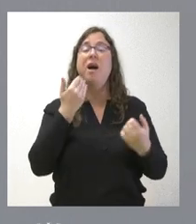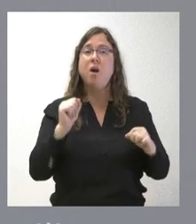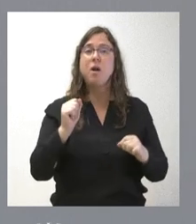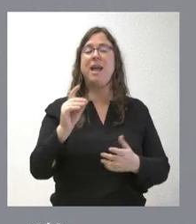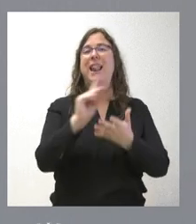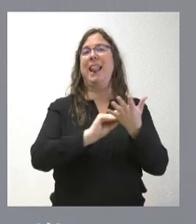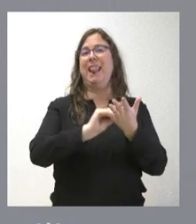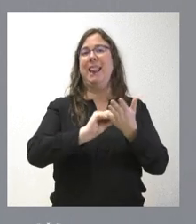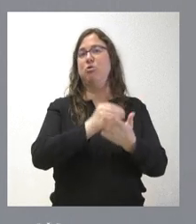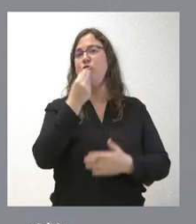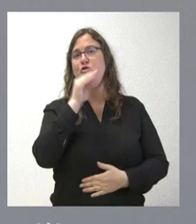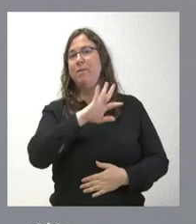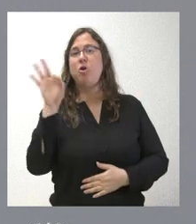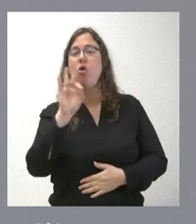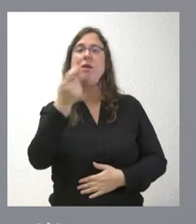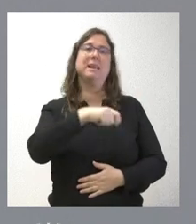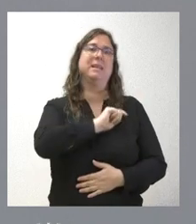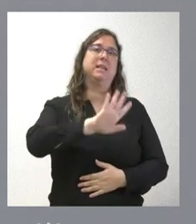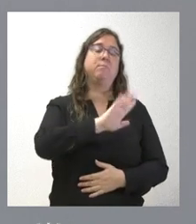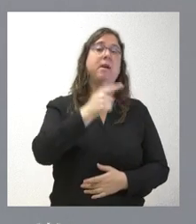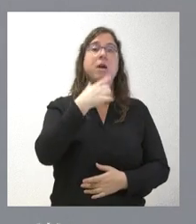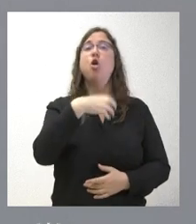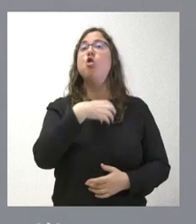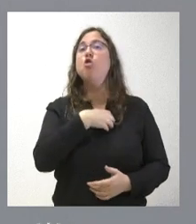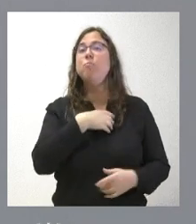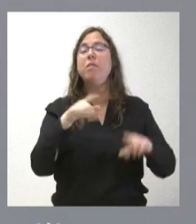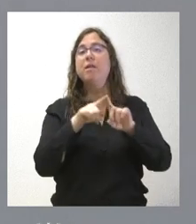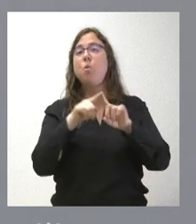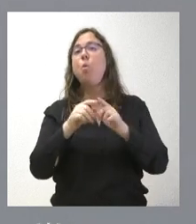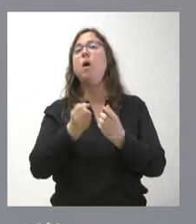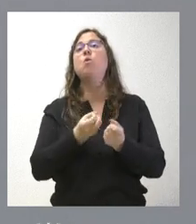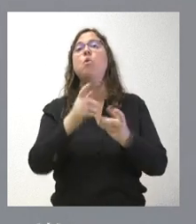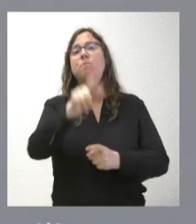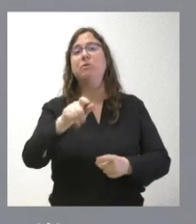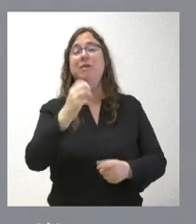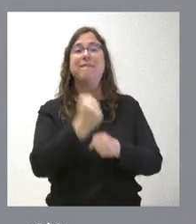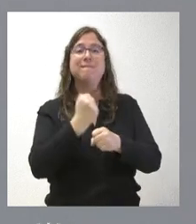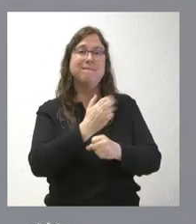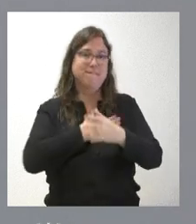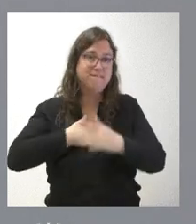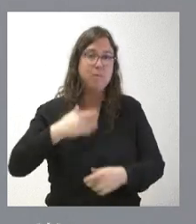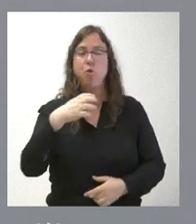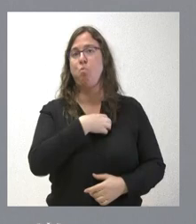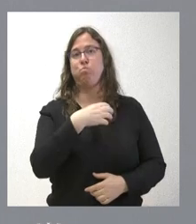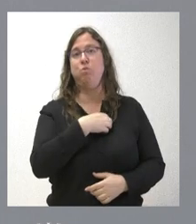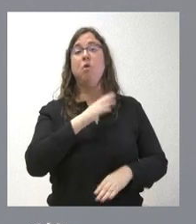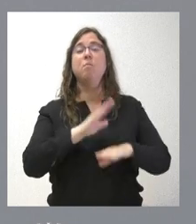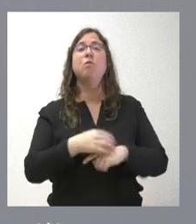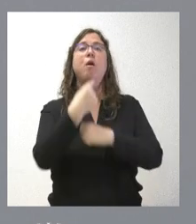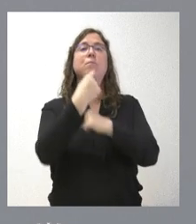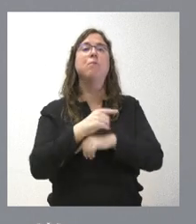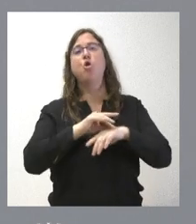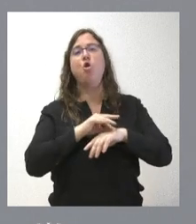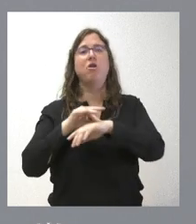mejores que los del conjunto nacional, no podemos estar satisfechos cuando hay un número tan elevado de personas que desean trabajar y no pueden hacerlo. Y, por tanto, nos marcan claramente la